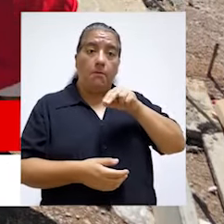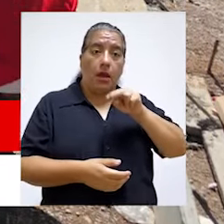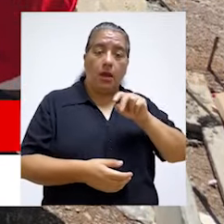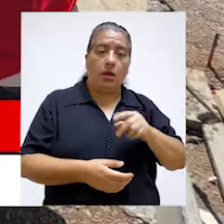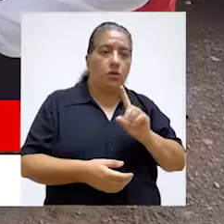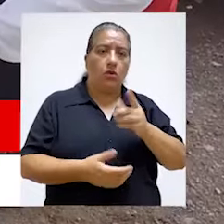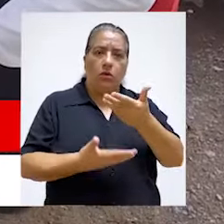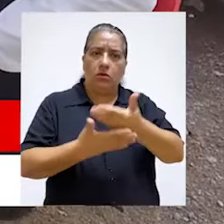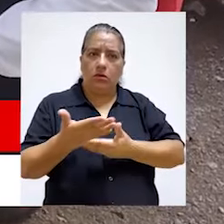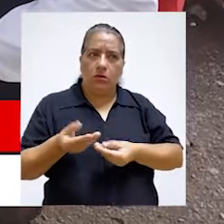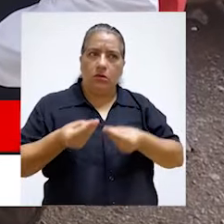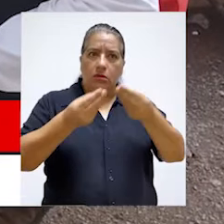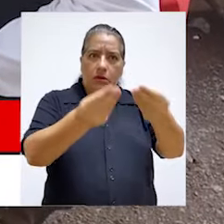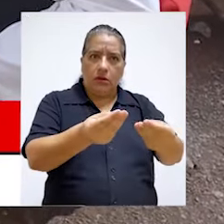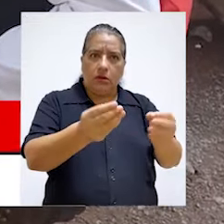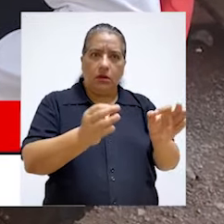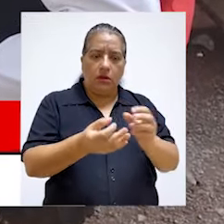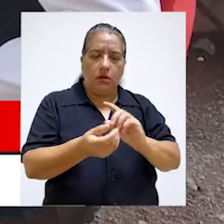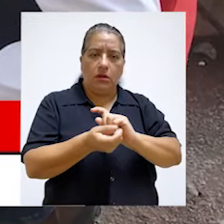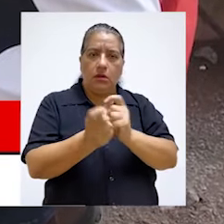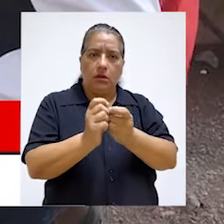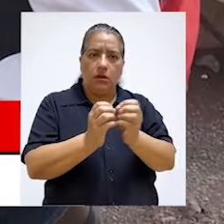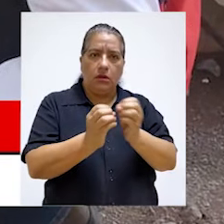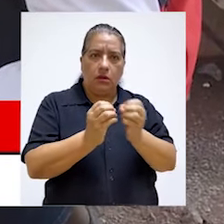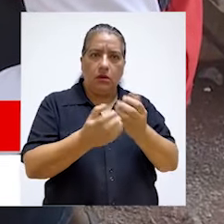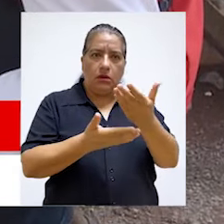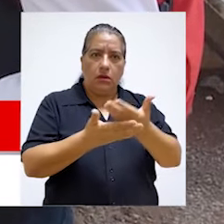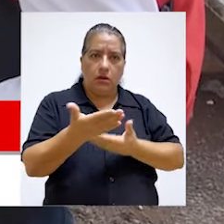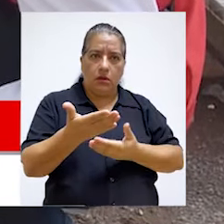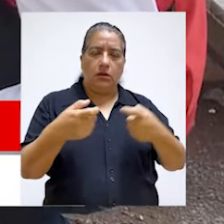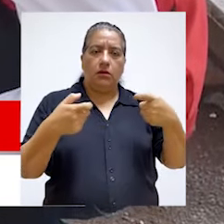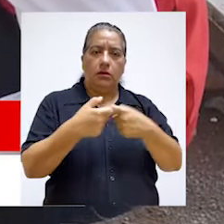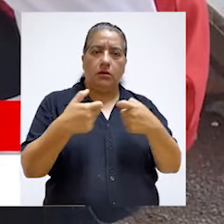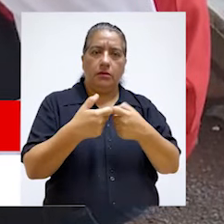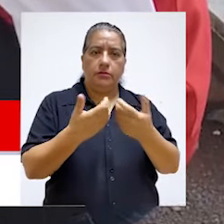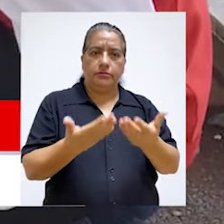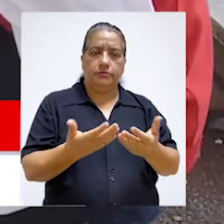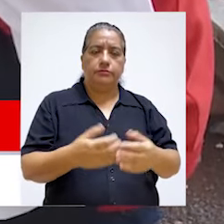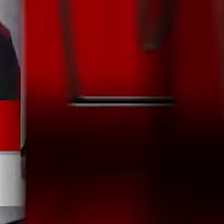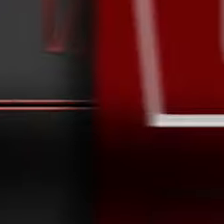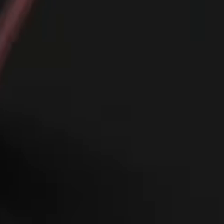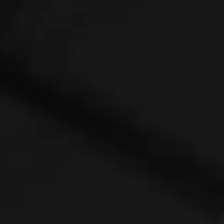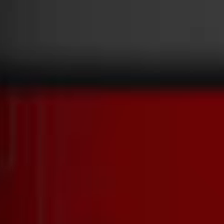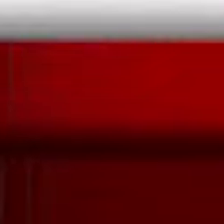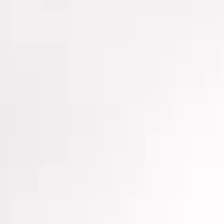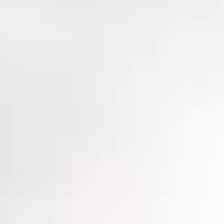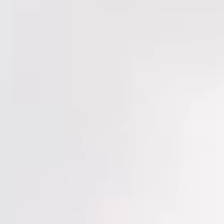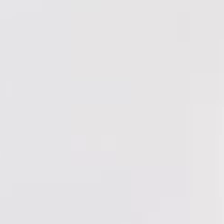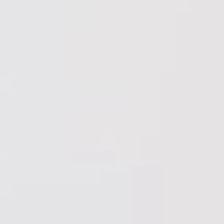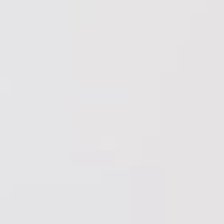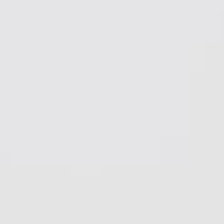Provincial de Huamanga no entregue el expediente técnico revalidado del componente eléctrico.